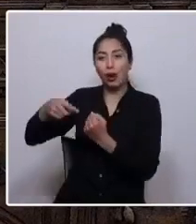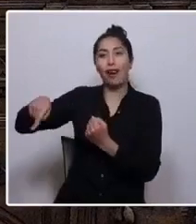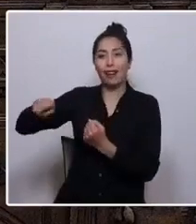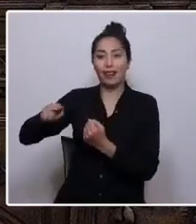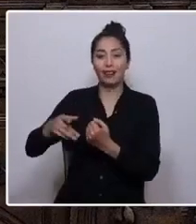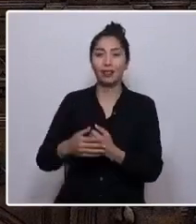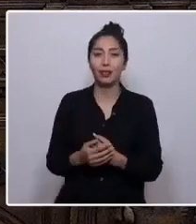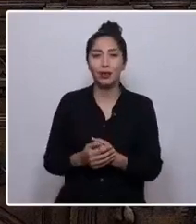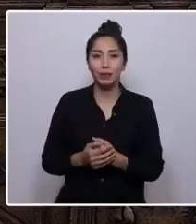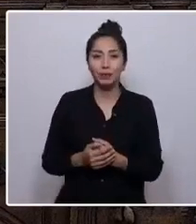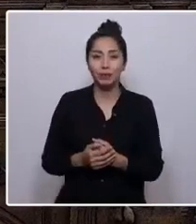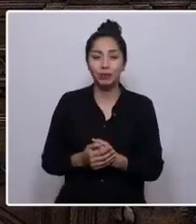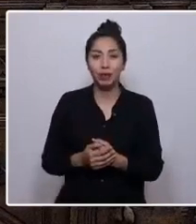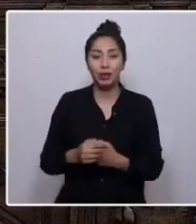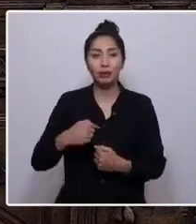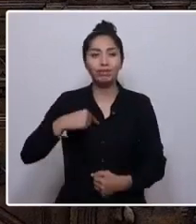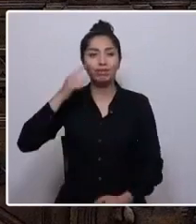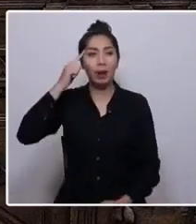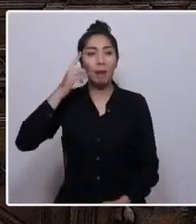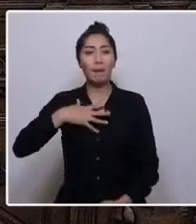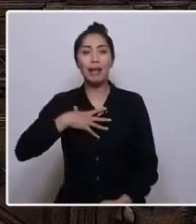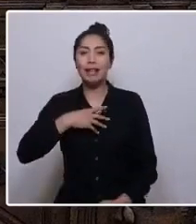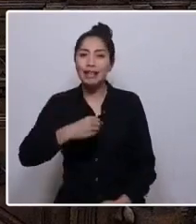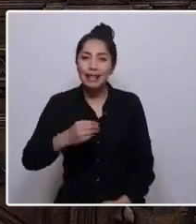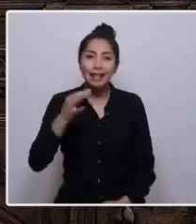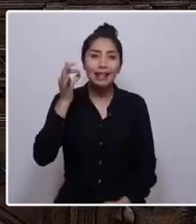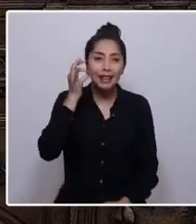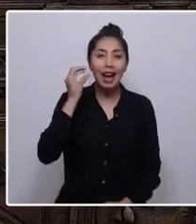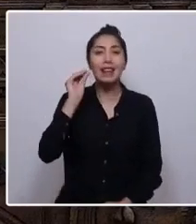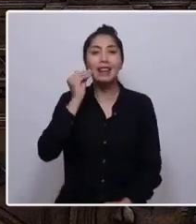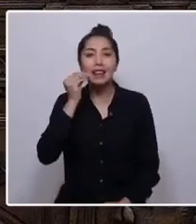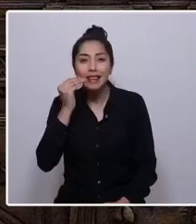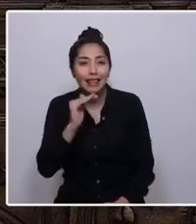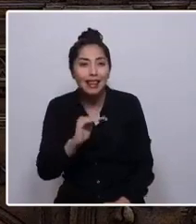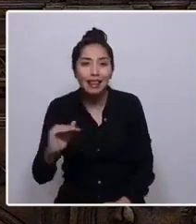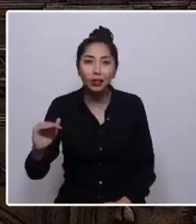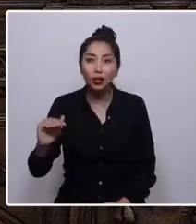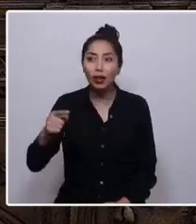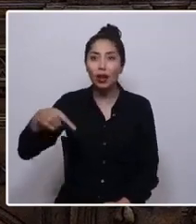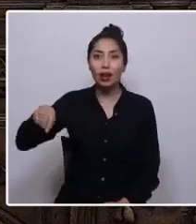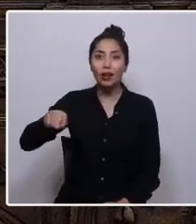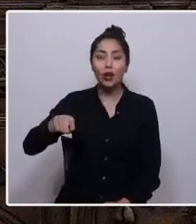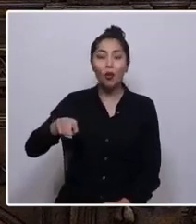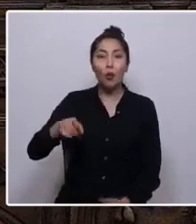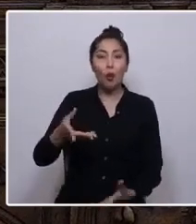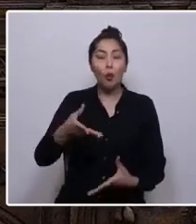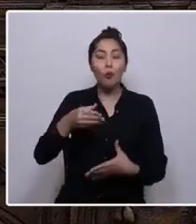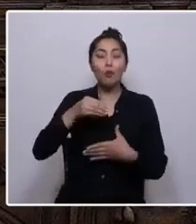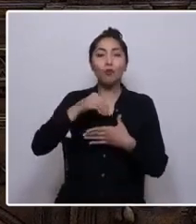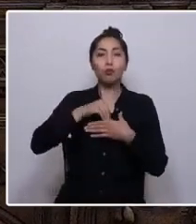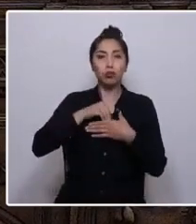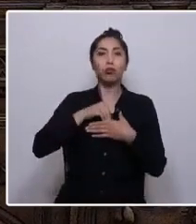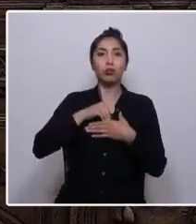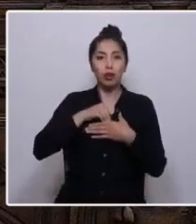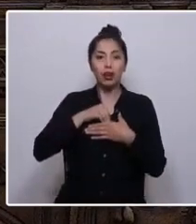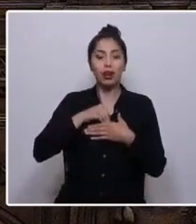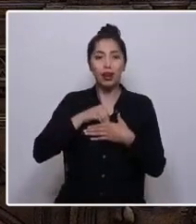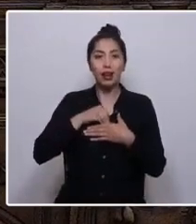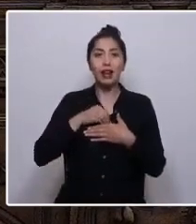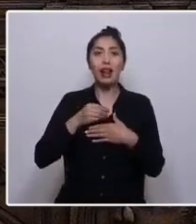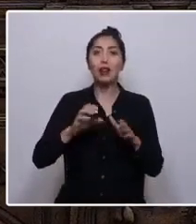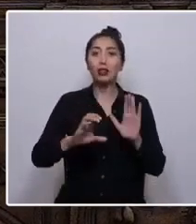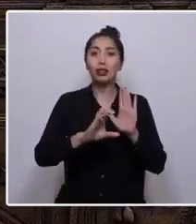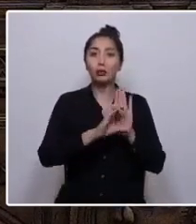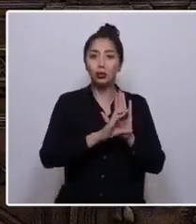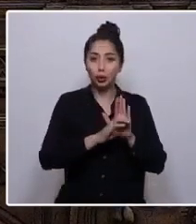Pienso en mis hijas y nietos, cuyas vidas quedarán marcadas por la constitución que logremos acordar.